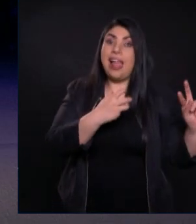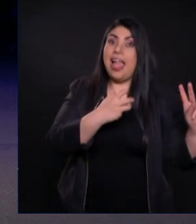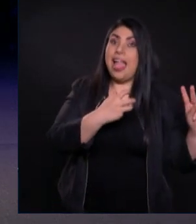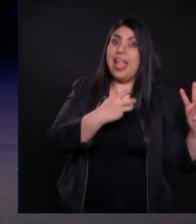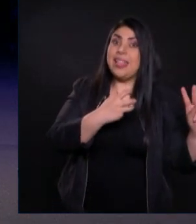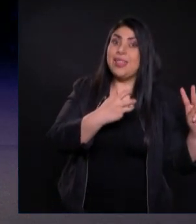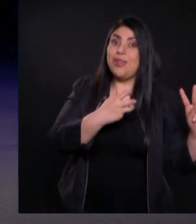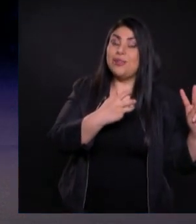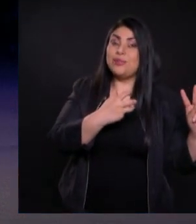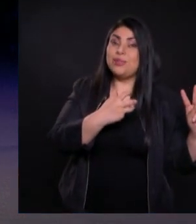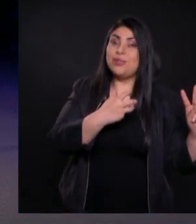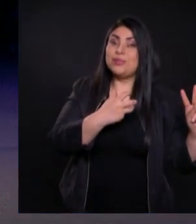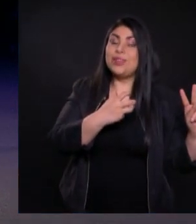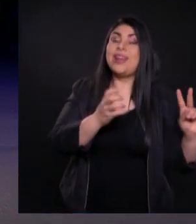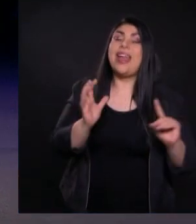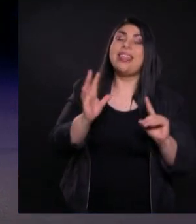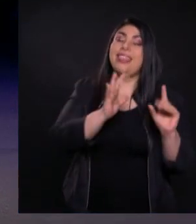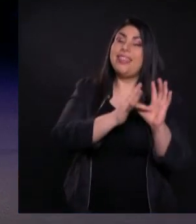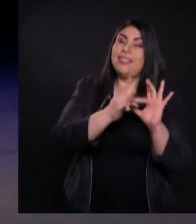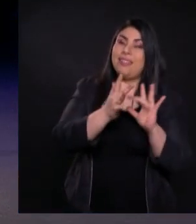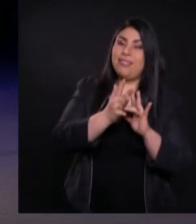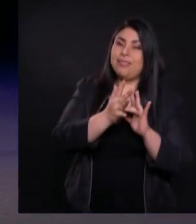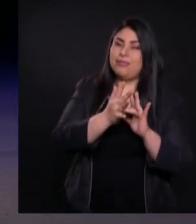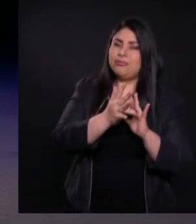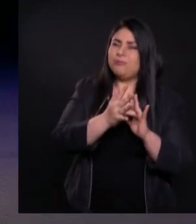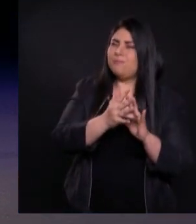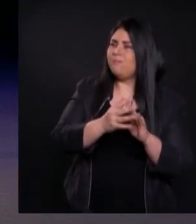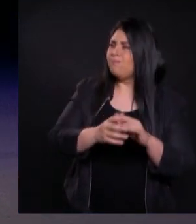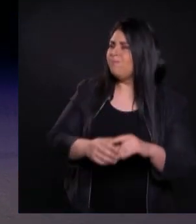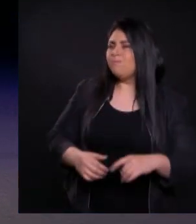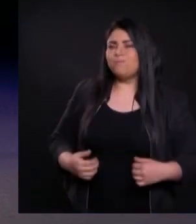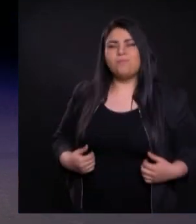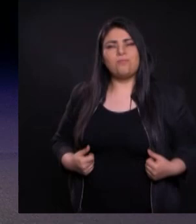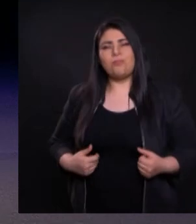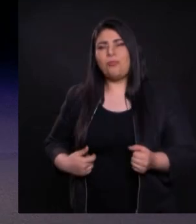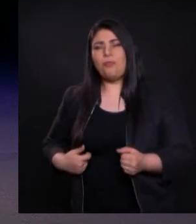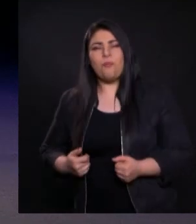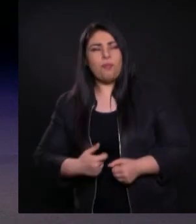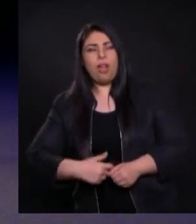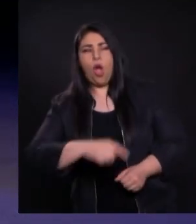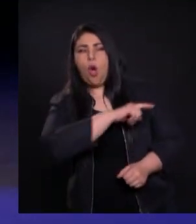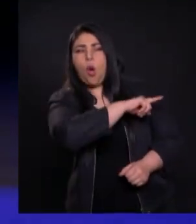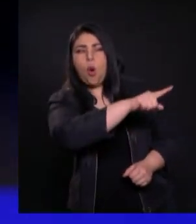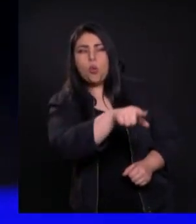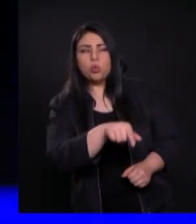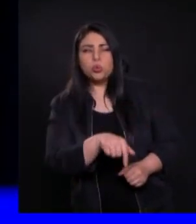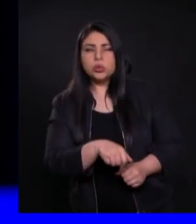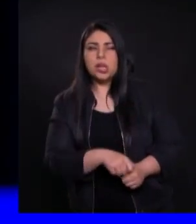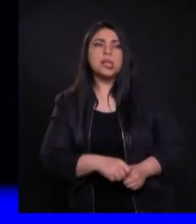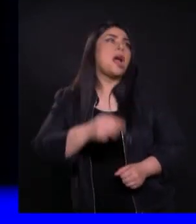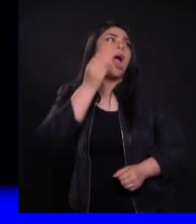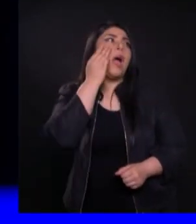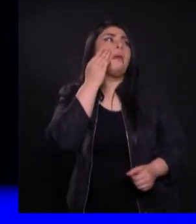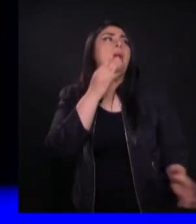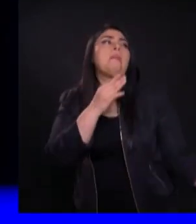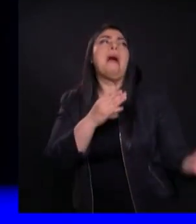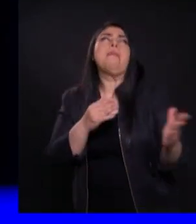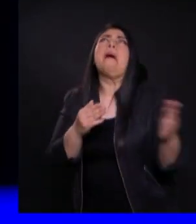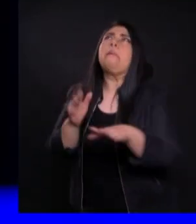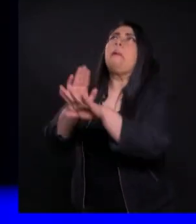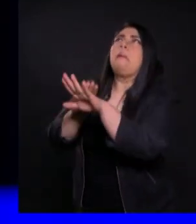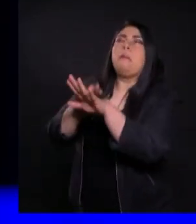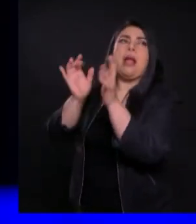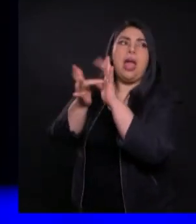discípulos de Jesús Y los otros 10 han dicho, hola muchachos que claveros usted decidió una vez Hombre como traen hasta su mamá para pedir eso, que